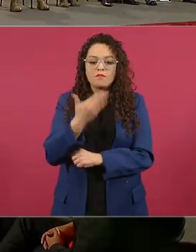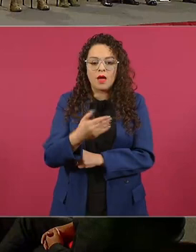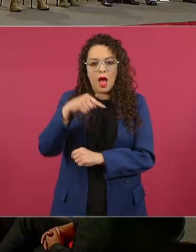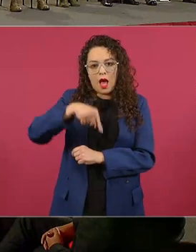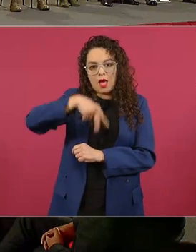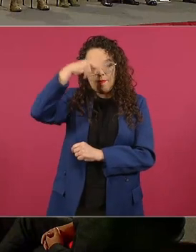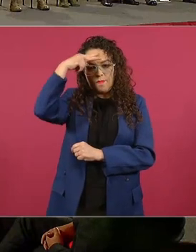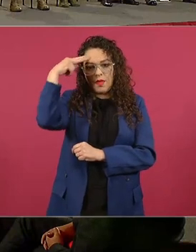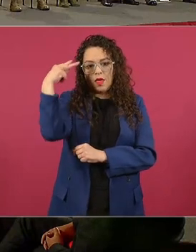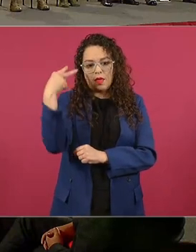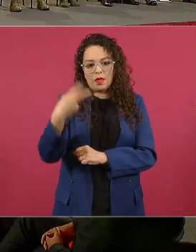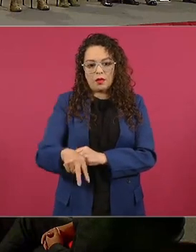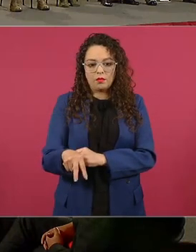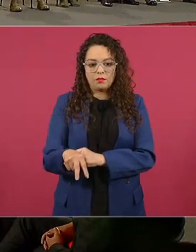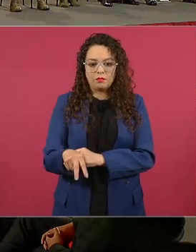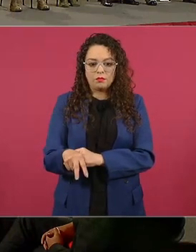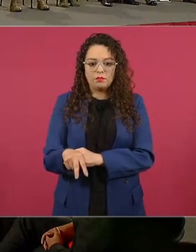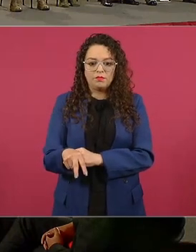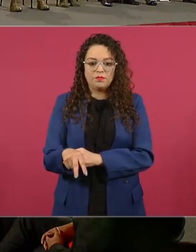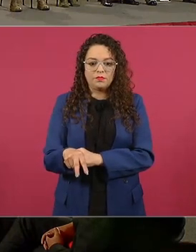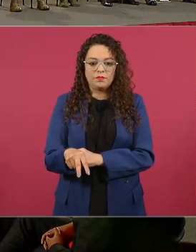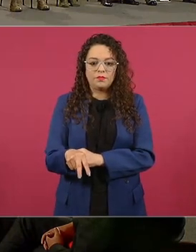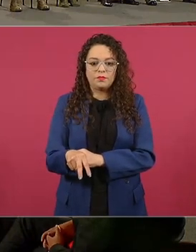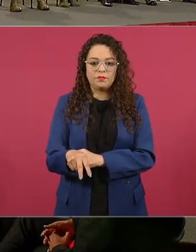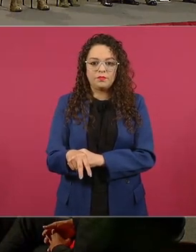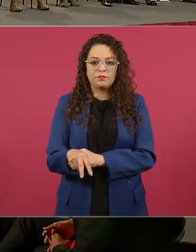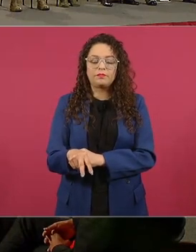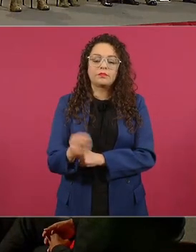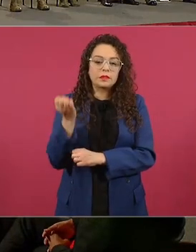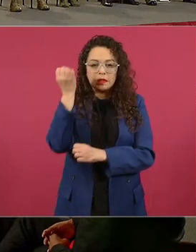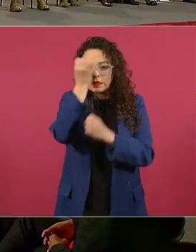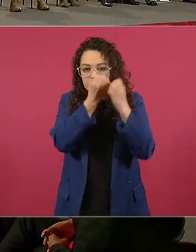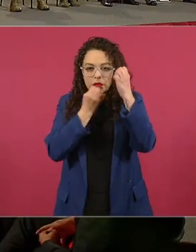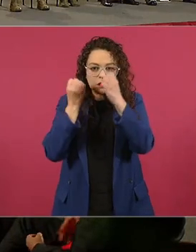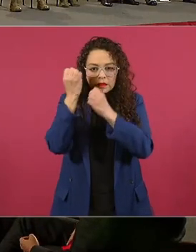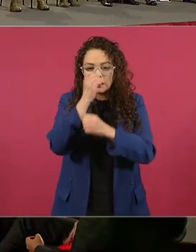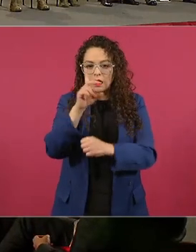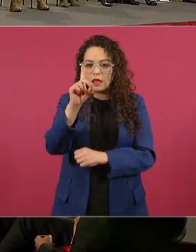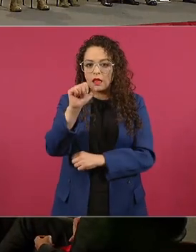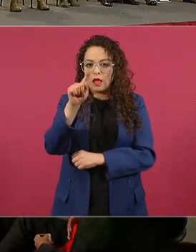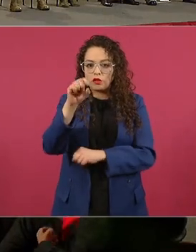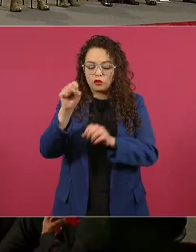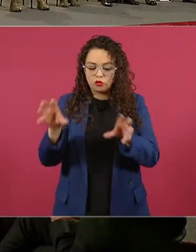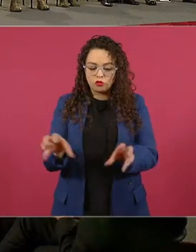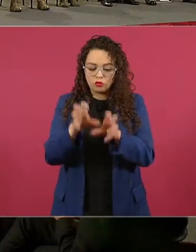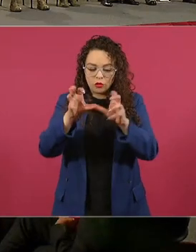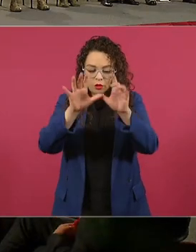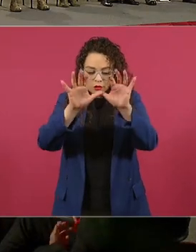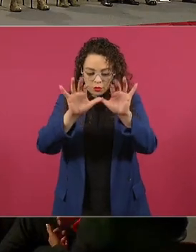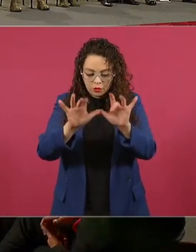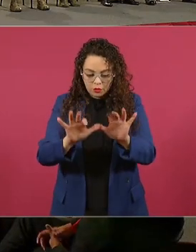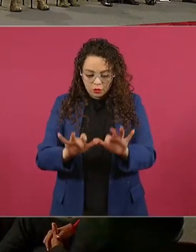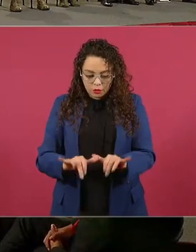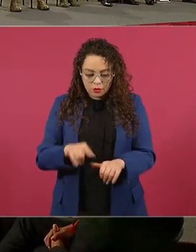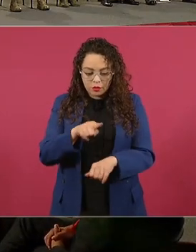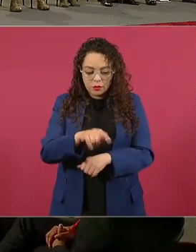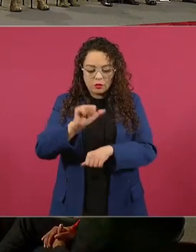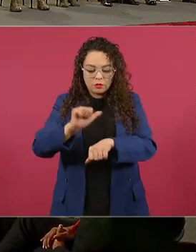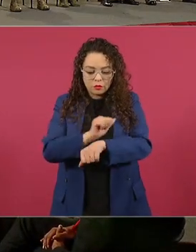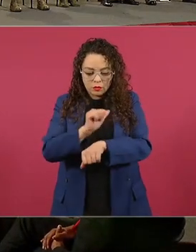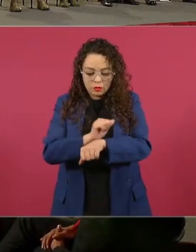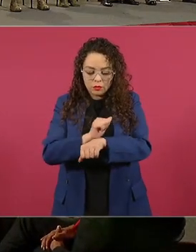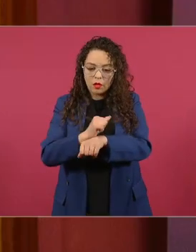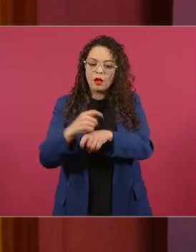tiene que confrontar la base de datos de México de los vehículos con la de Estados